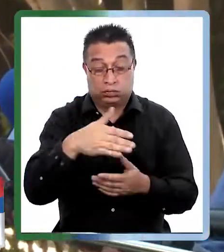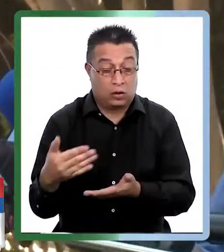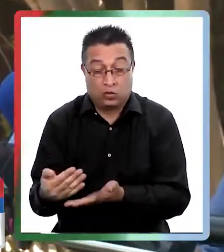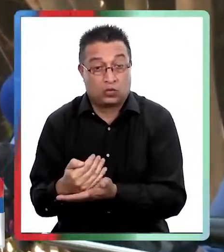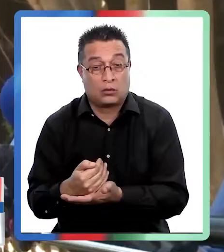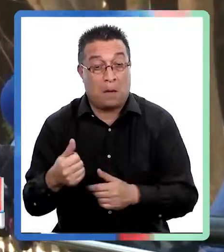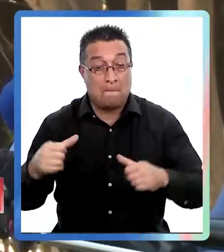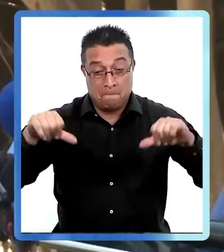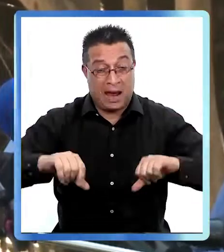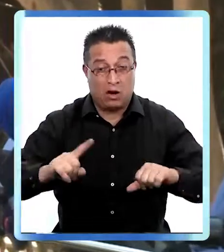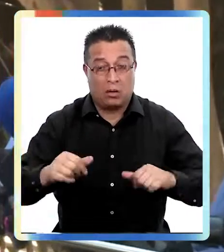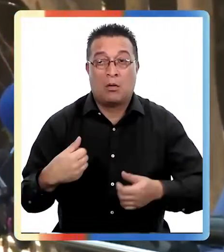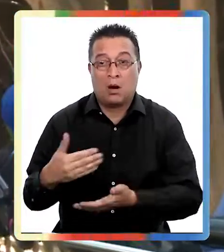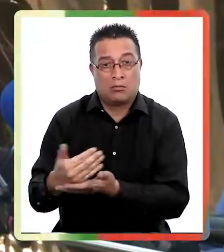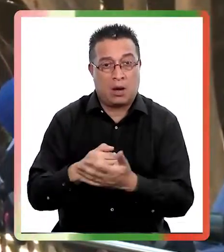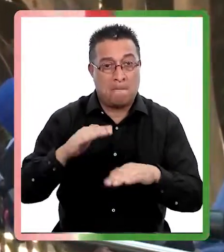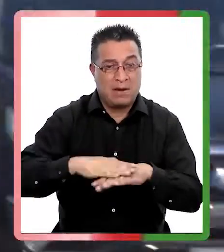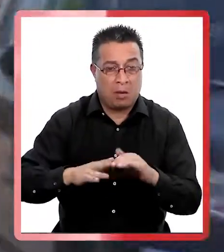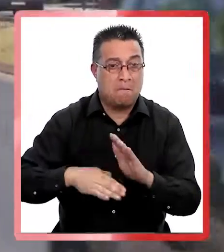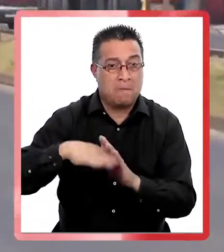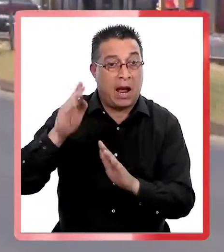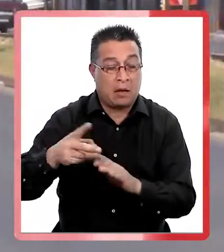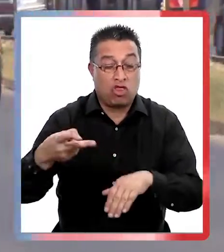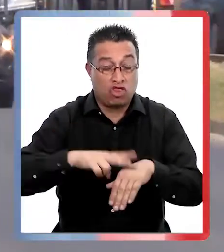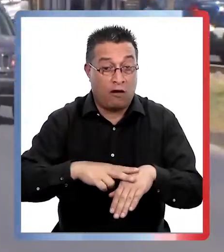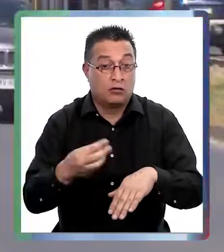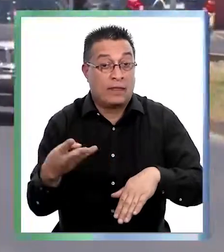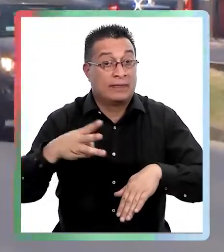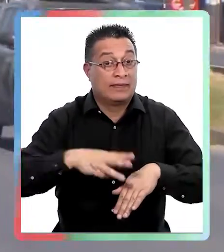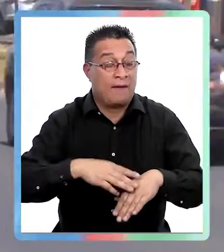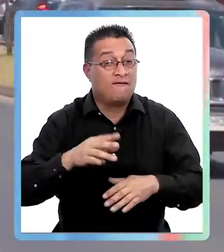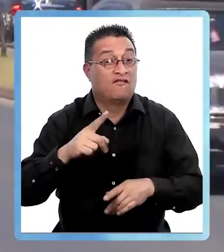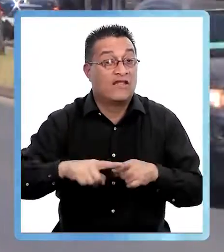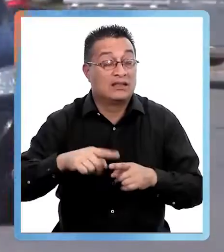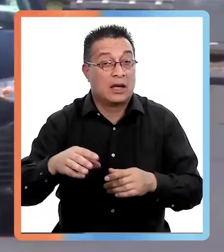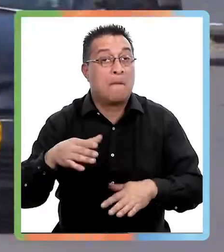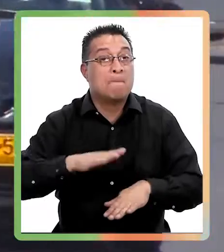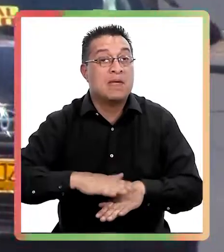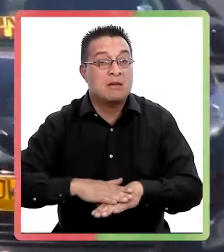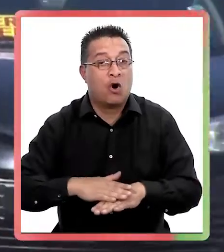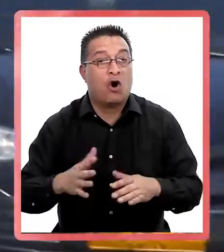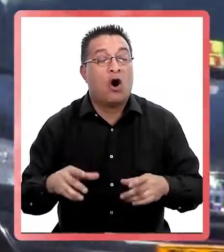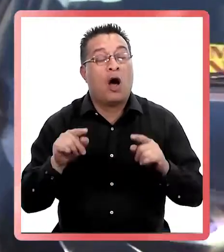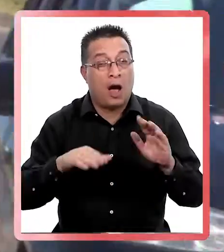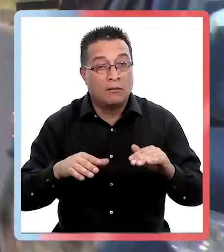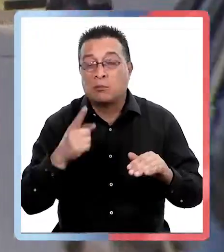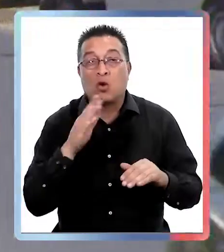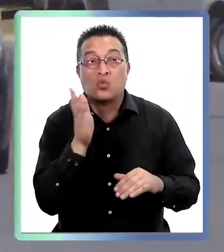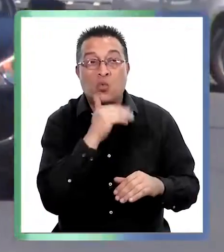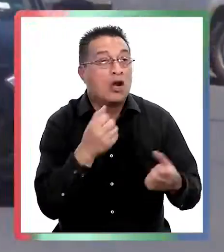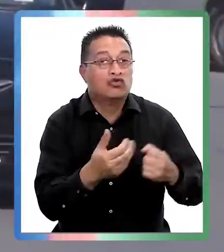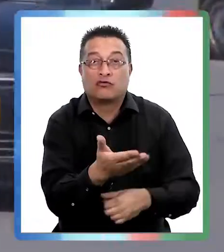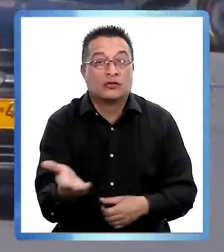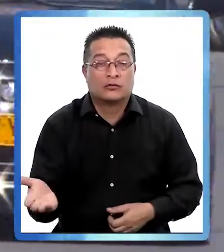los salarios no son malos, ganan mucho más que del mínimo. Unos doblan y a veces triplican el sueldo mínimo los conductores, sin embargo, pese a